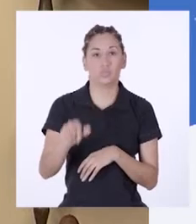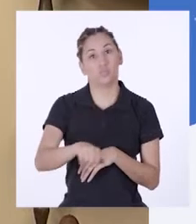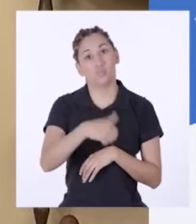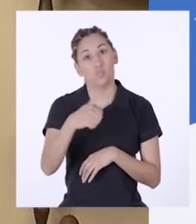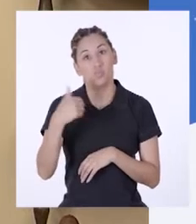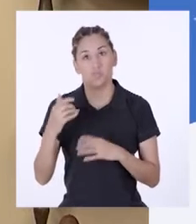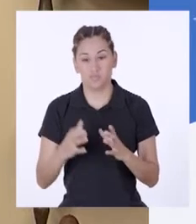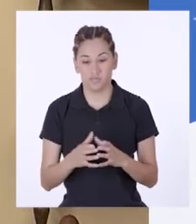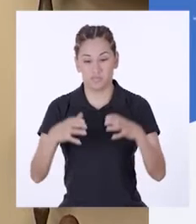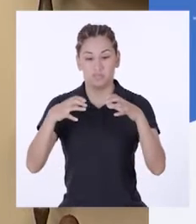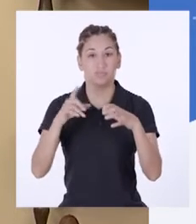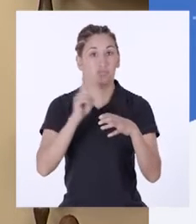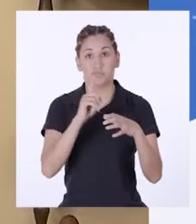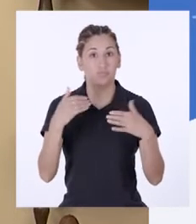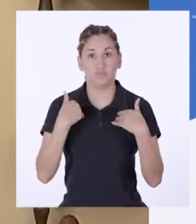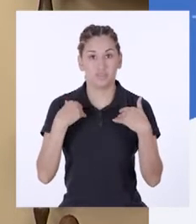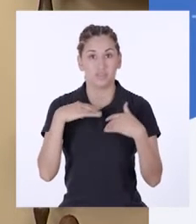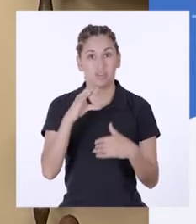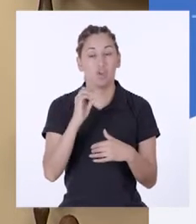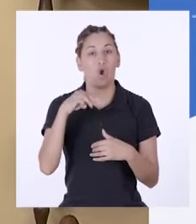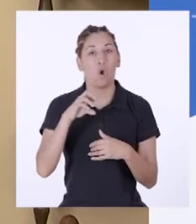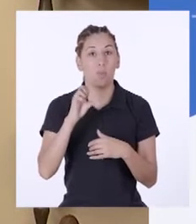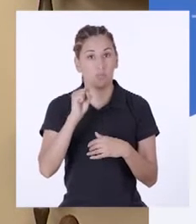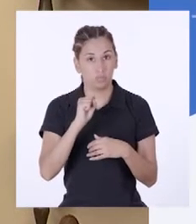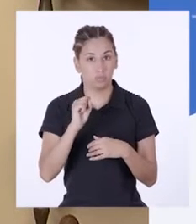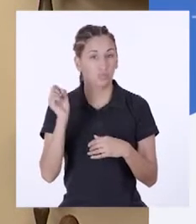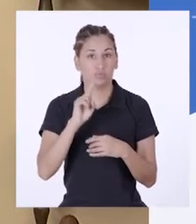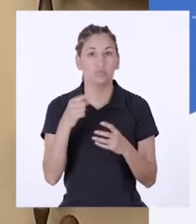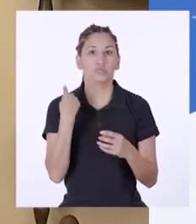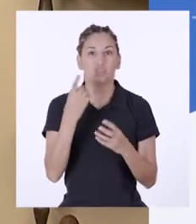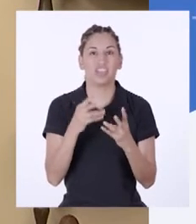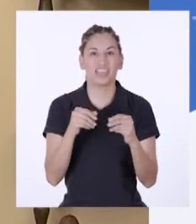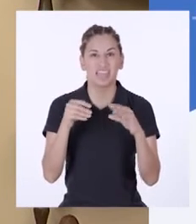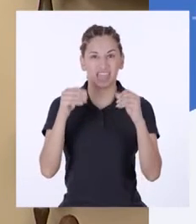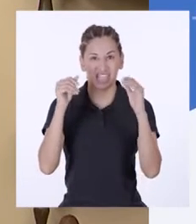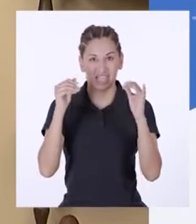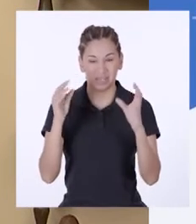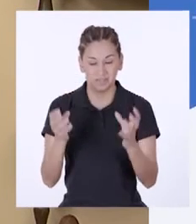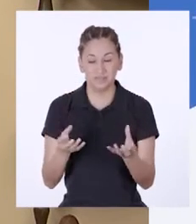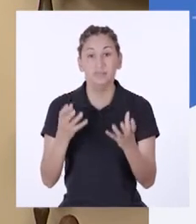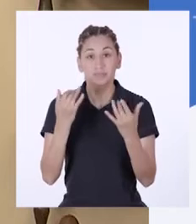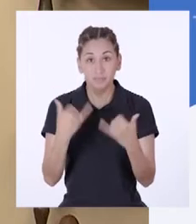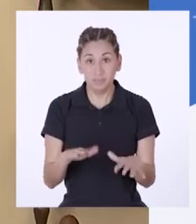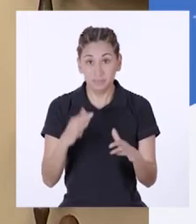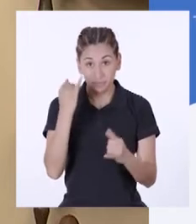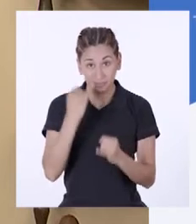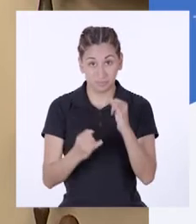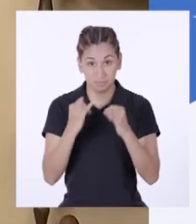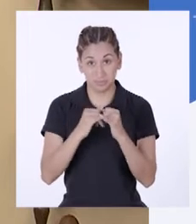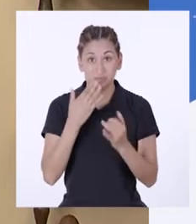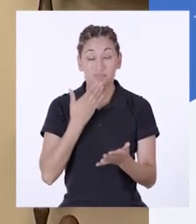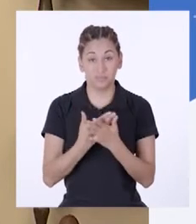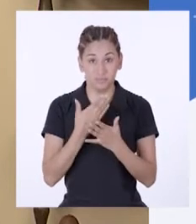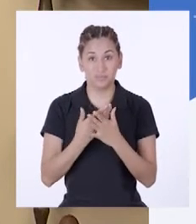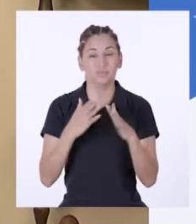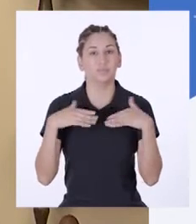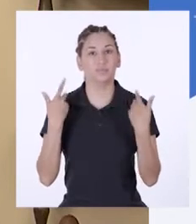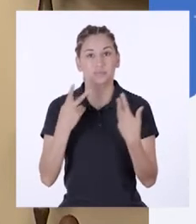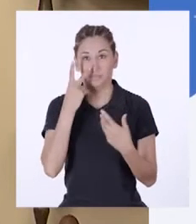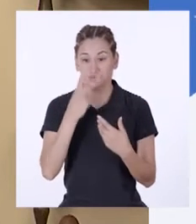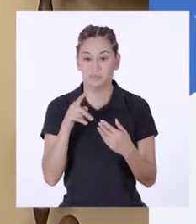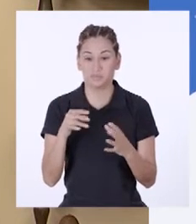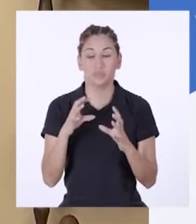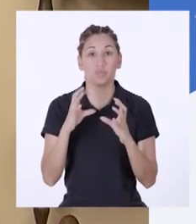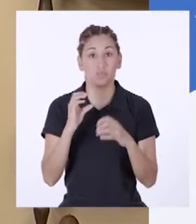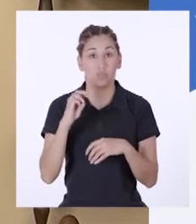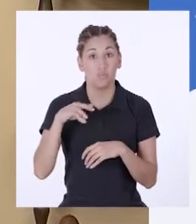otra maceta que no contenga compost, sino solo tierra. Al finalizar la prueba, veremos si